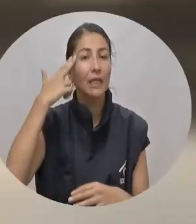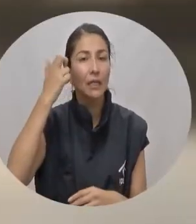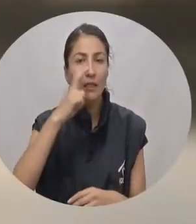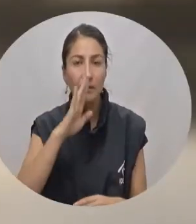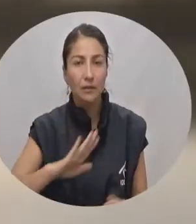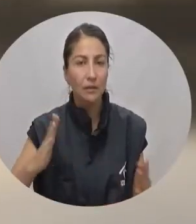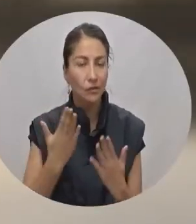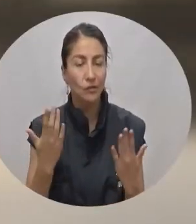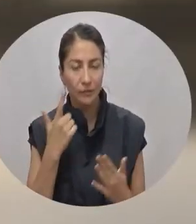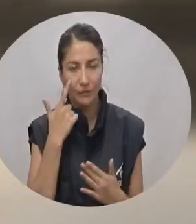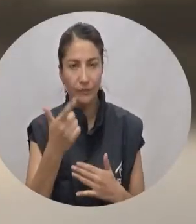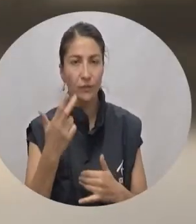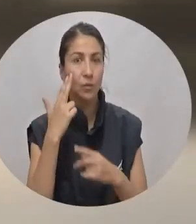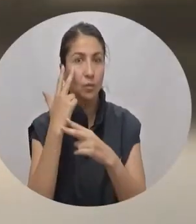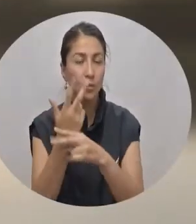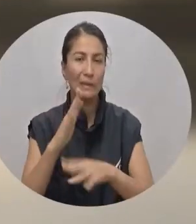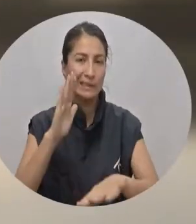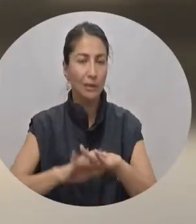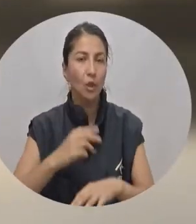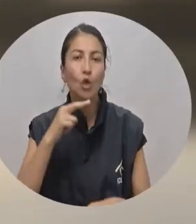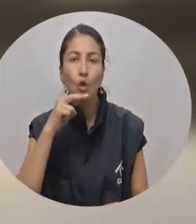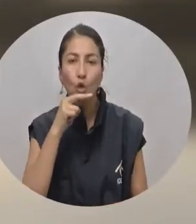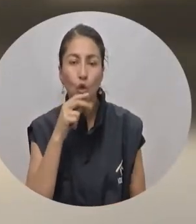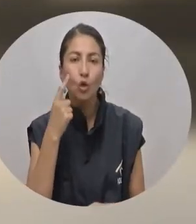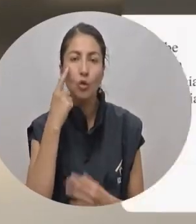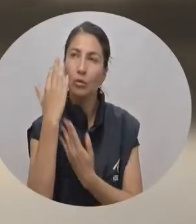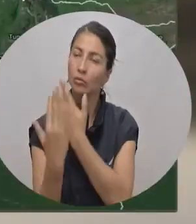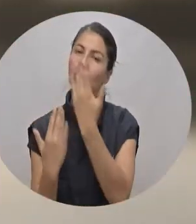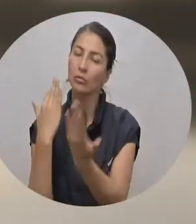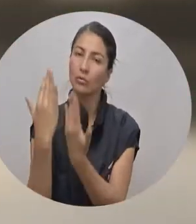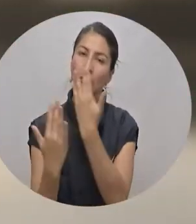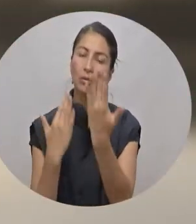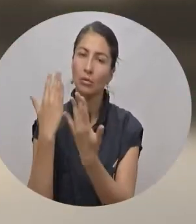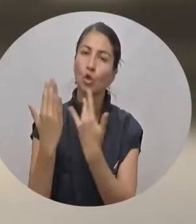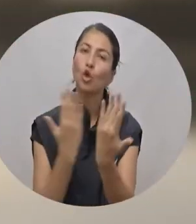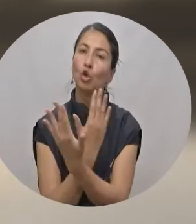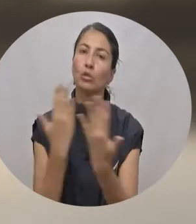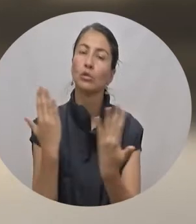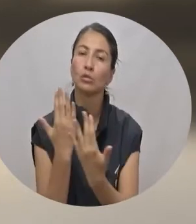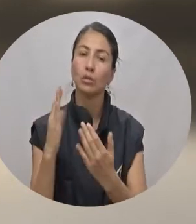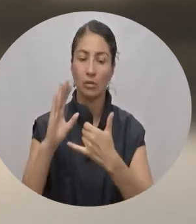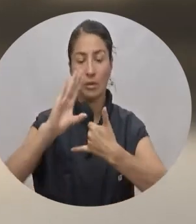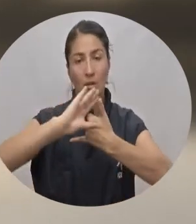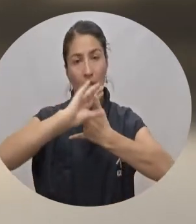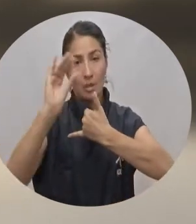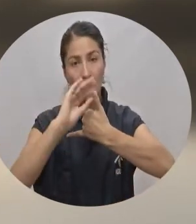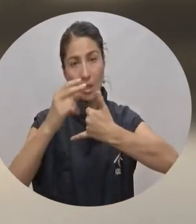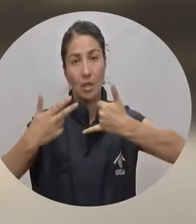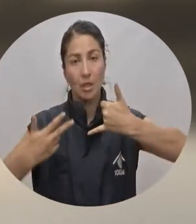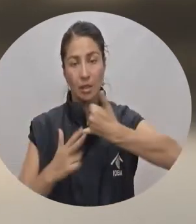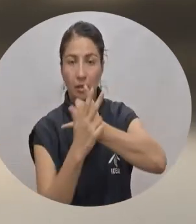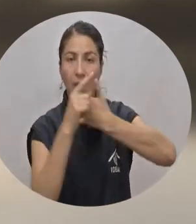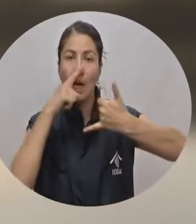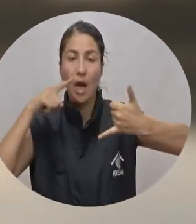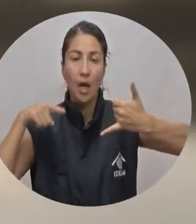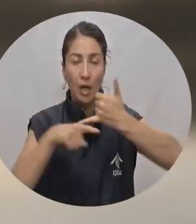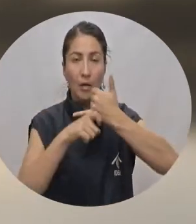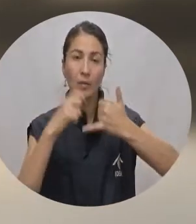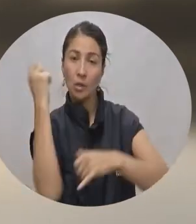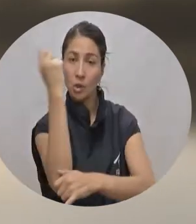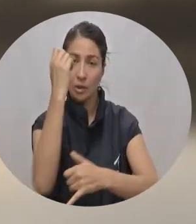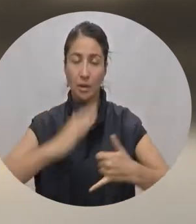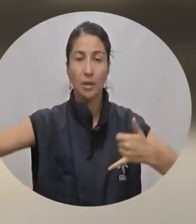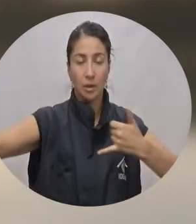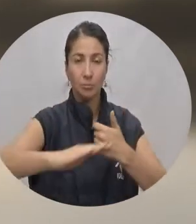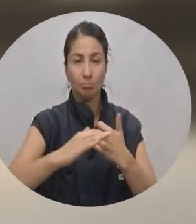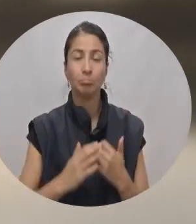después de las 6 pm. Veamos ahora las alertas del IDEAM. Cuidado, alerta roja por amenaza de incendios forestales sobre